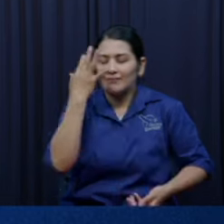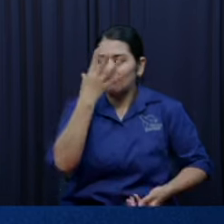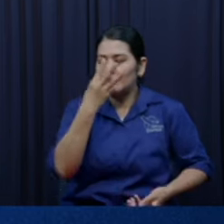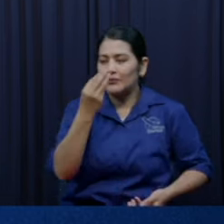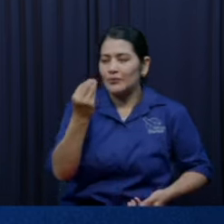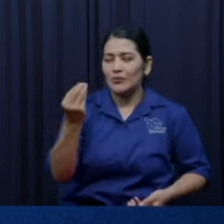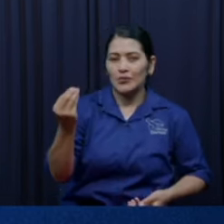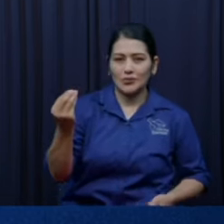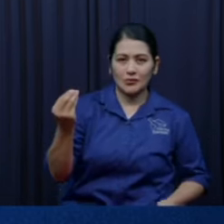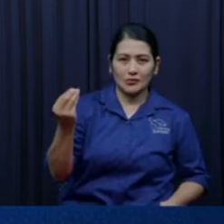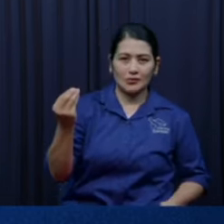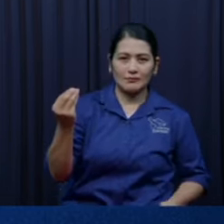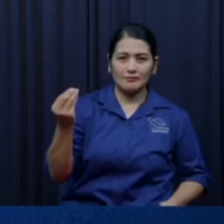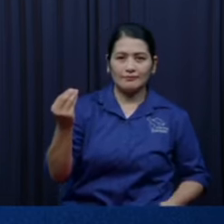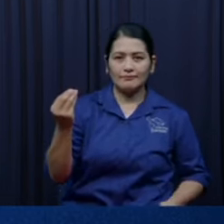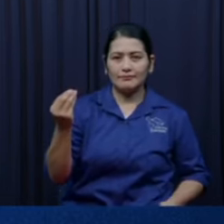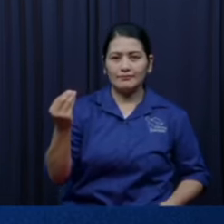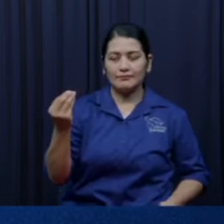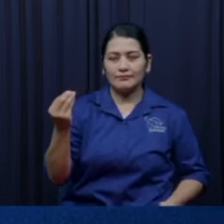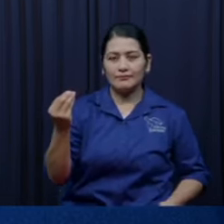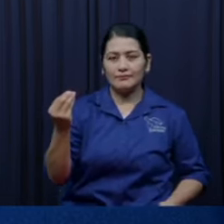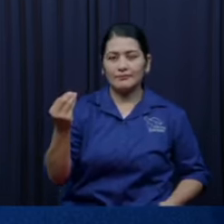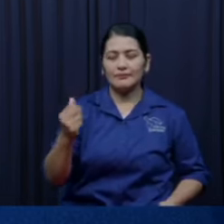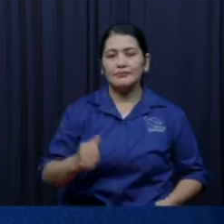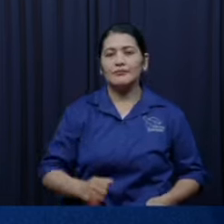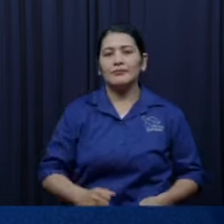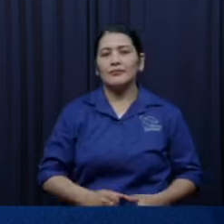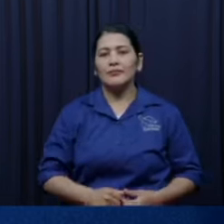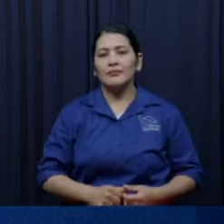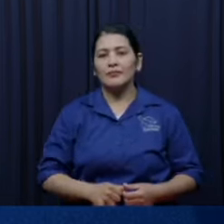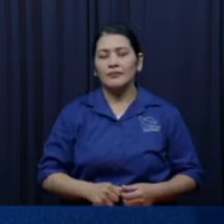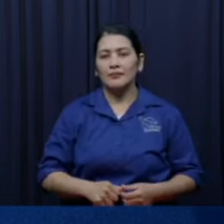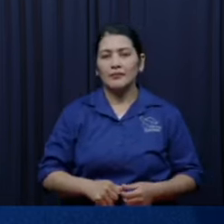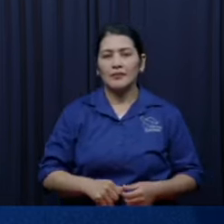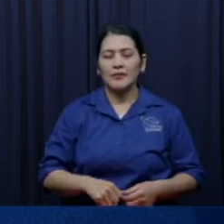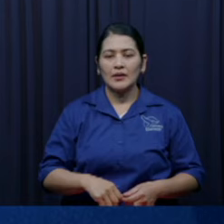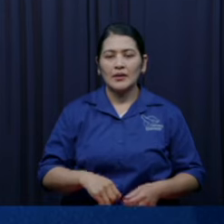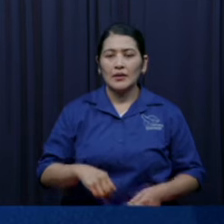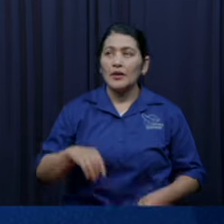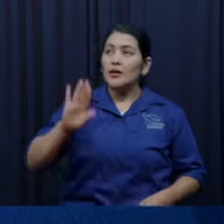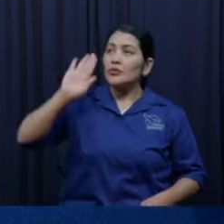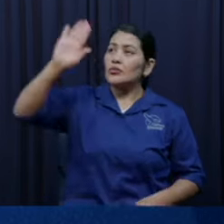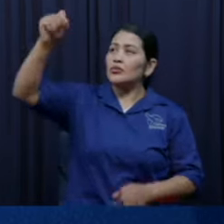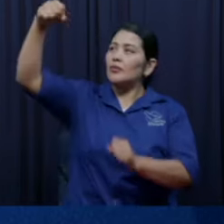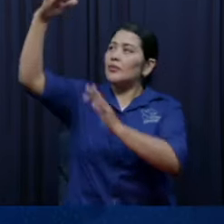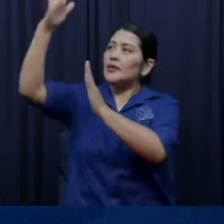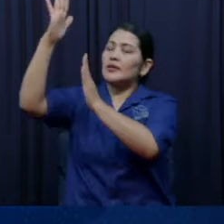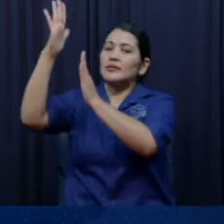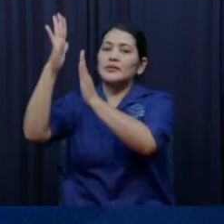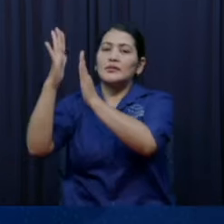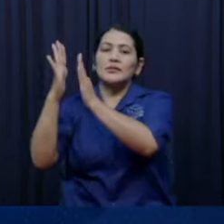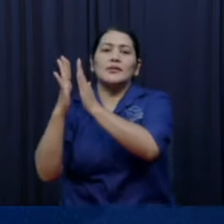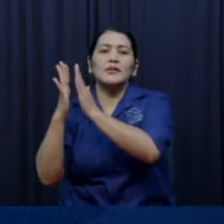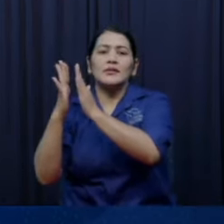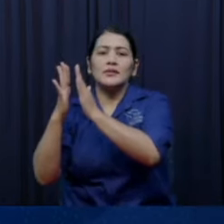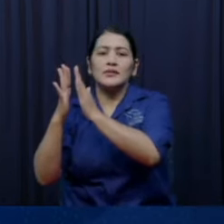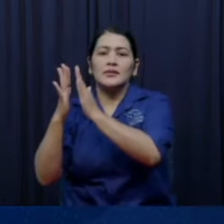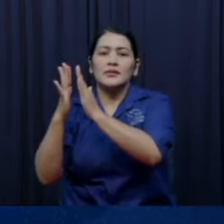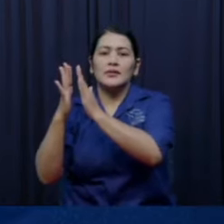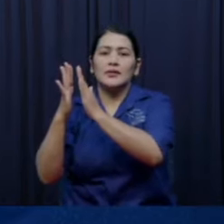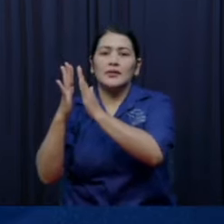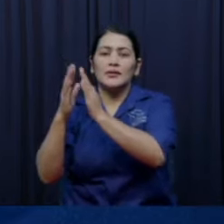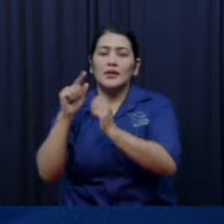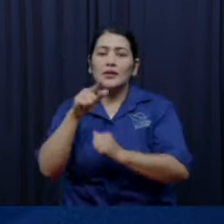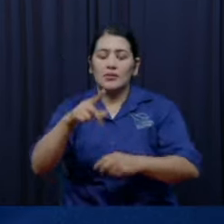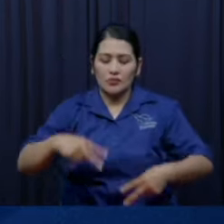tesoro que está escondido en vasos de barro que es la presencia de Dios en ti ese es